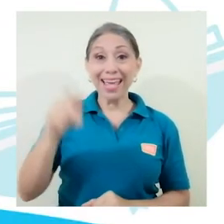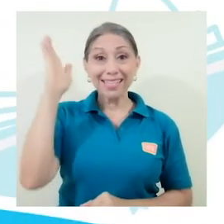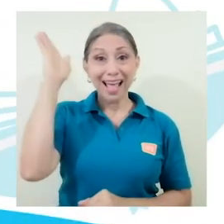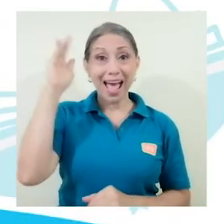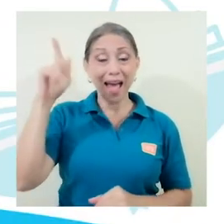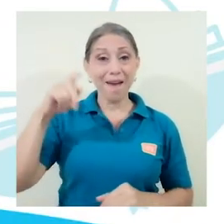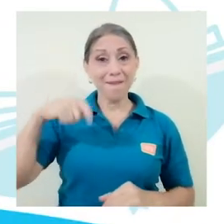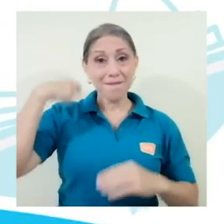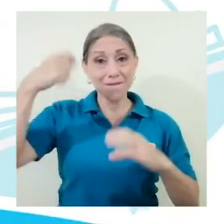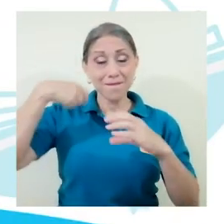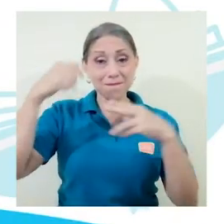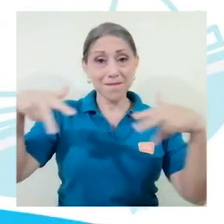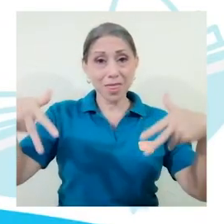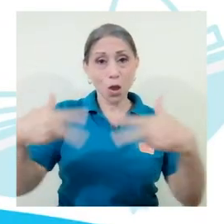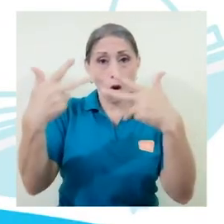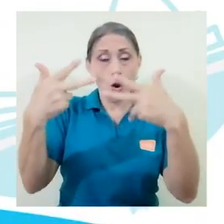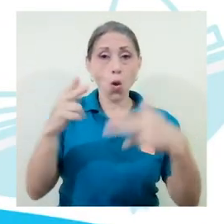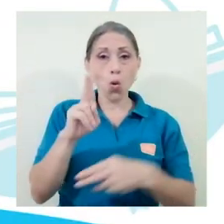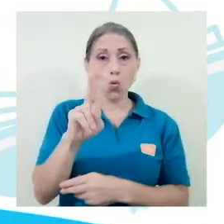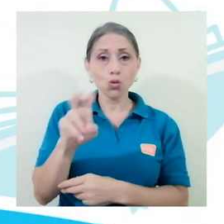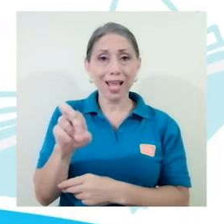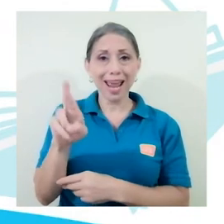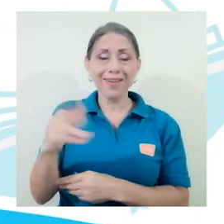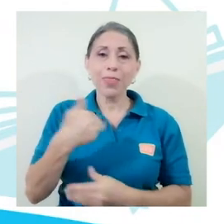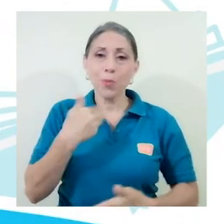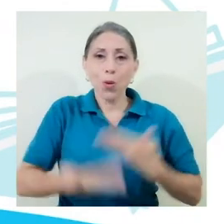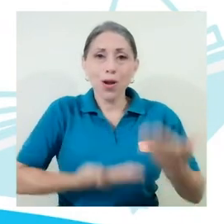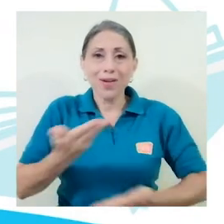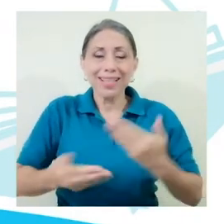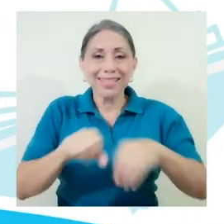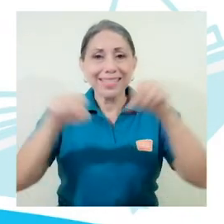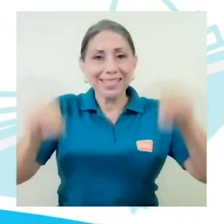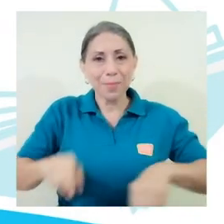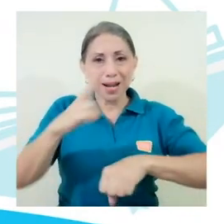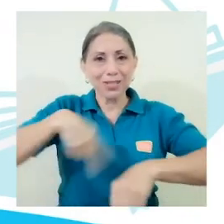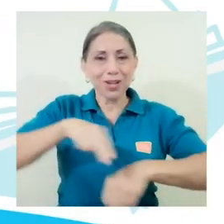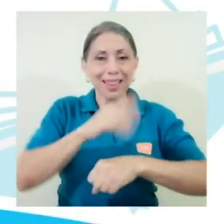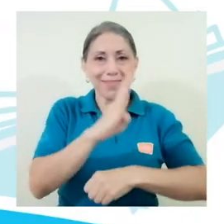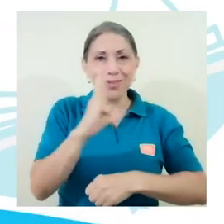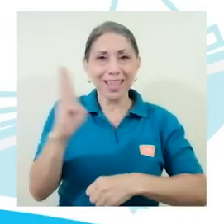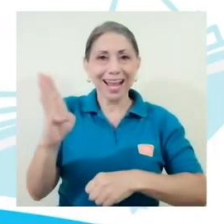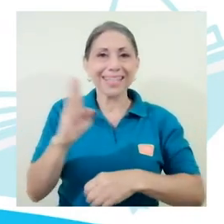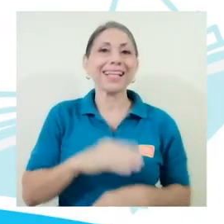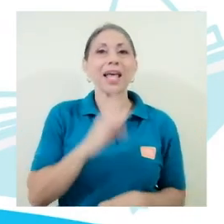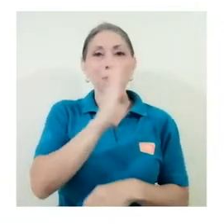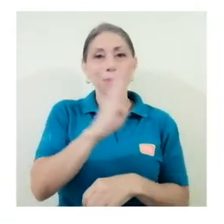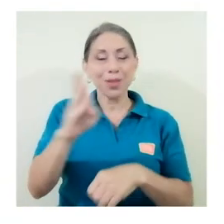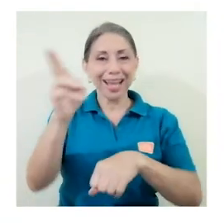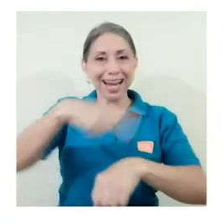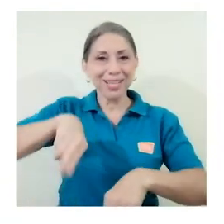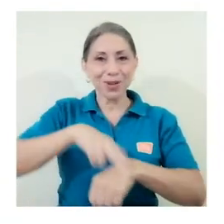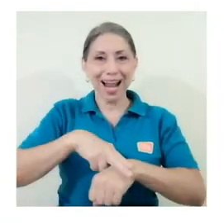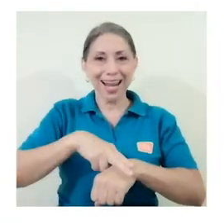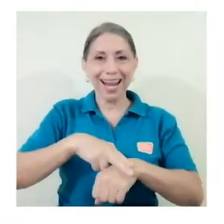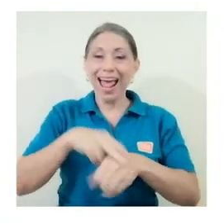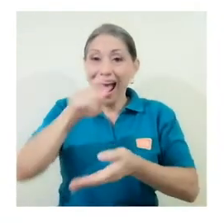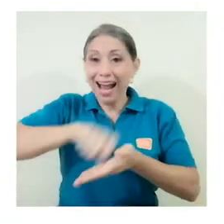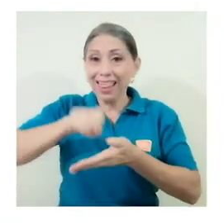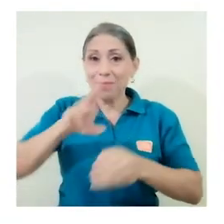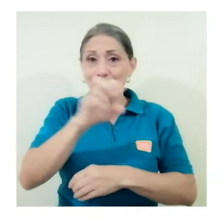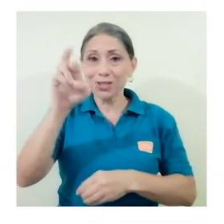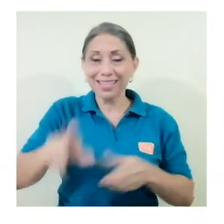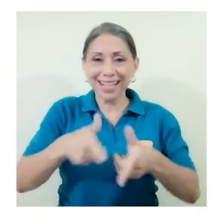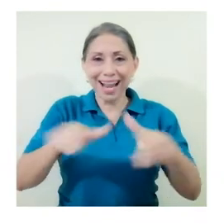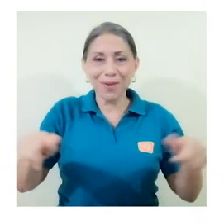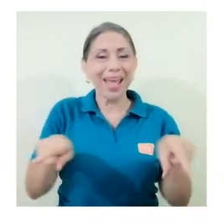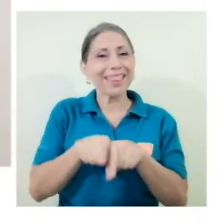videoconferencia de la UCR contó con la colaboración del Sistema Nacional de Bibliotecas, la Biblioteca Nacional, la Academia Costarricense de